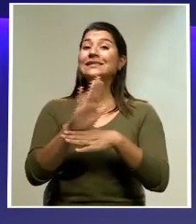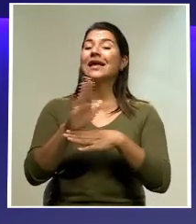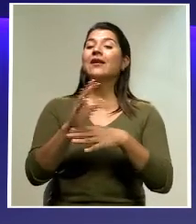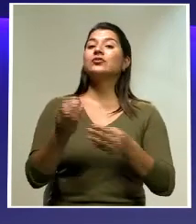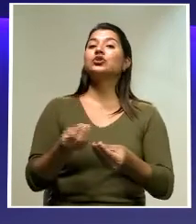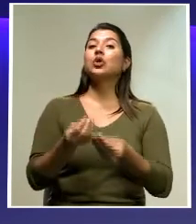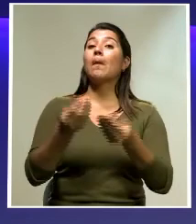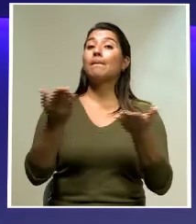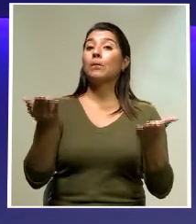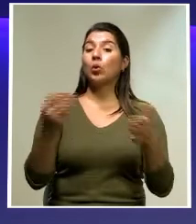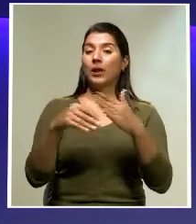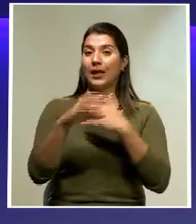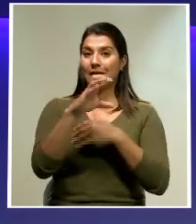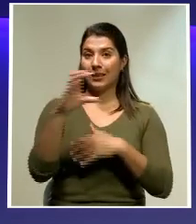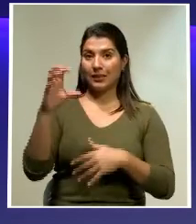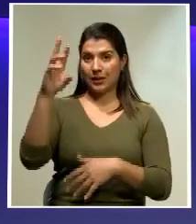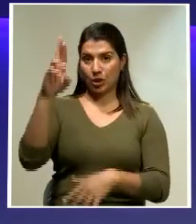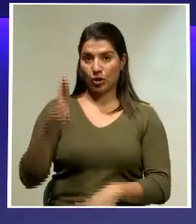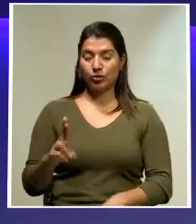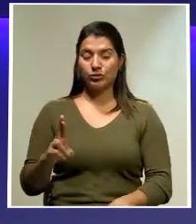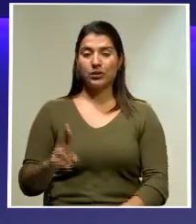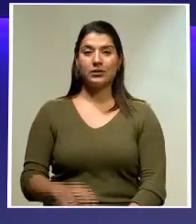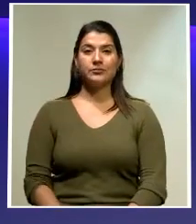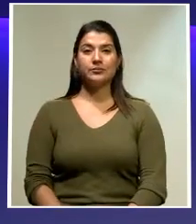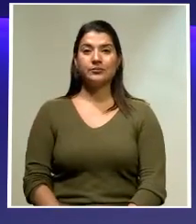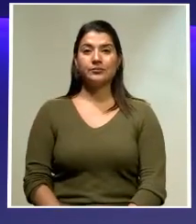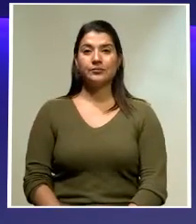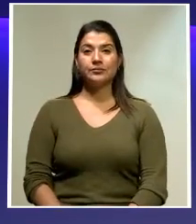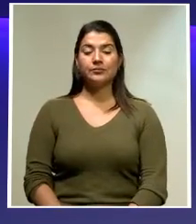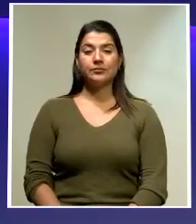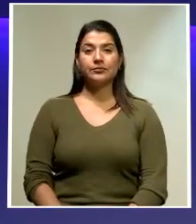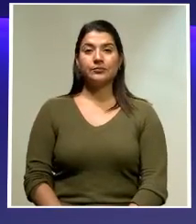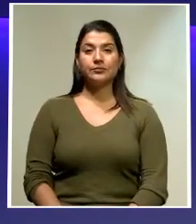la Televisión Pública de Costa Rica.